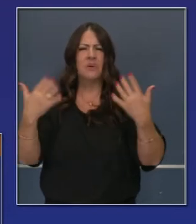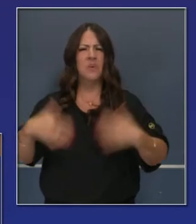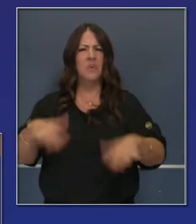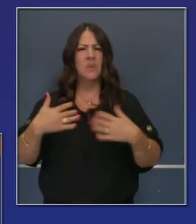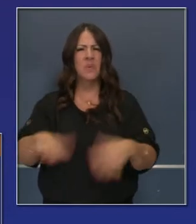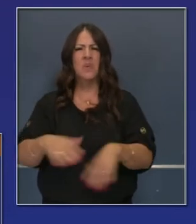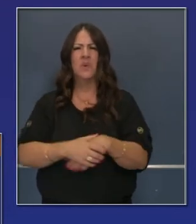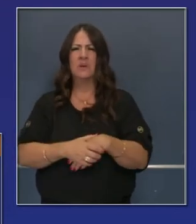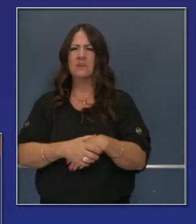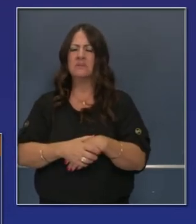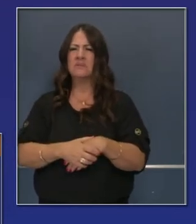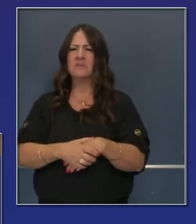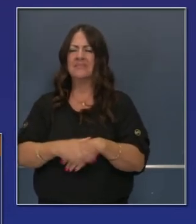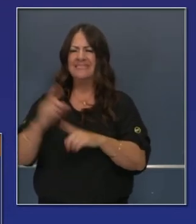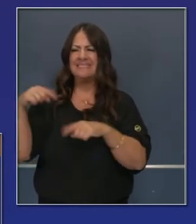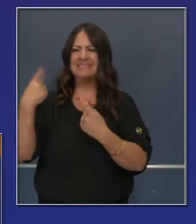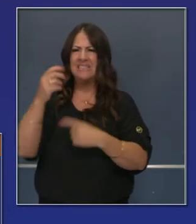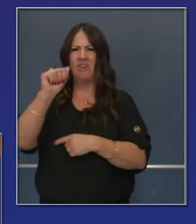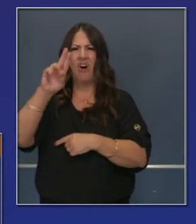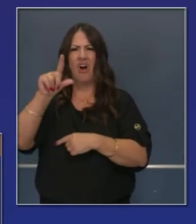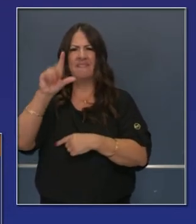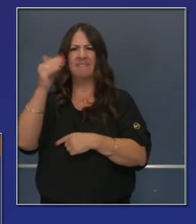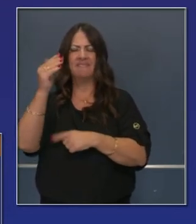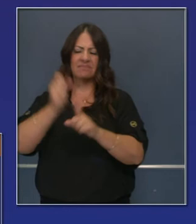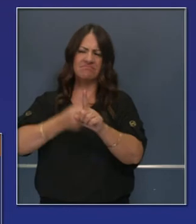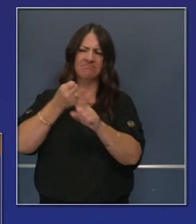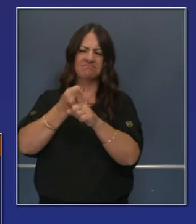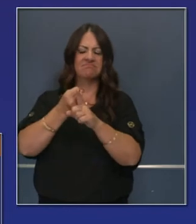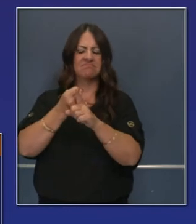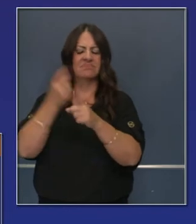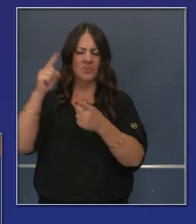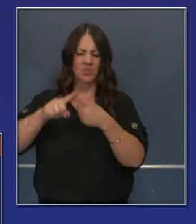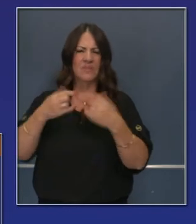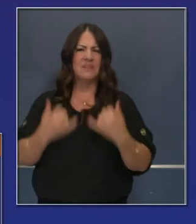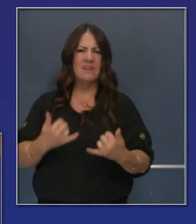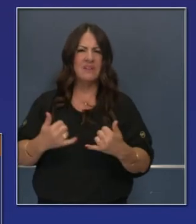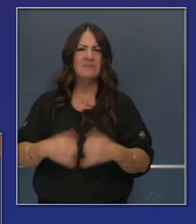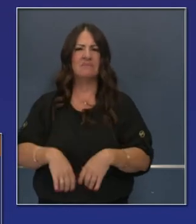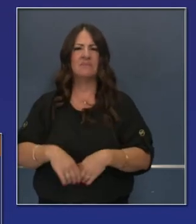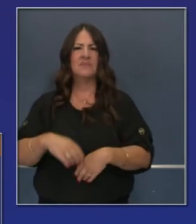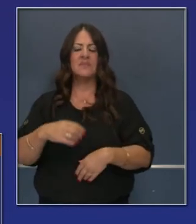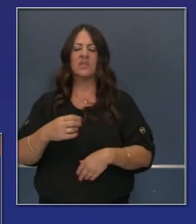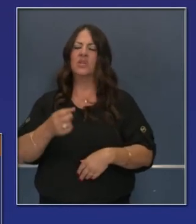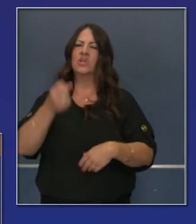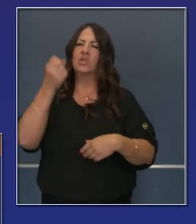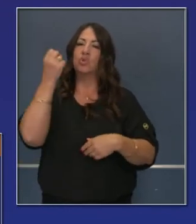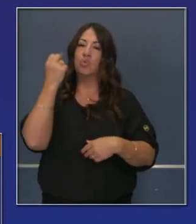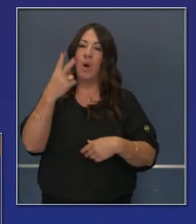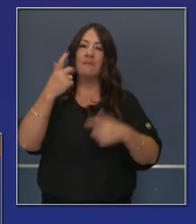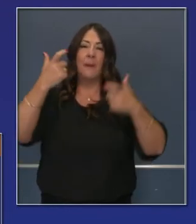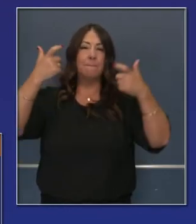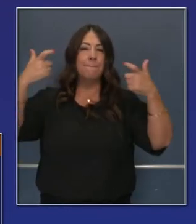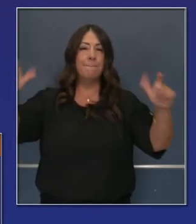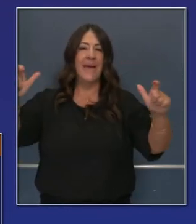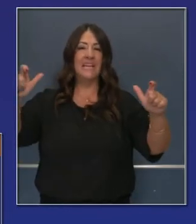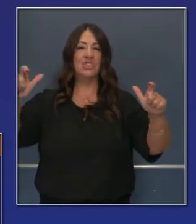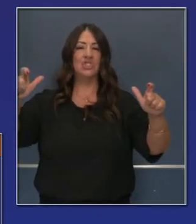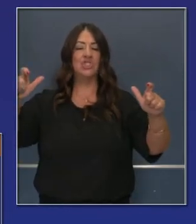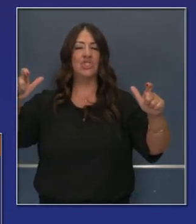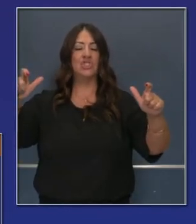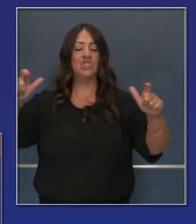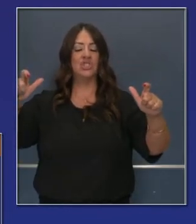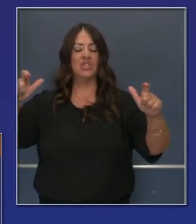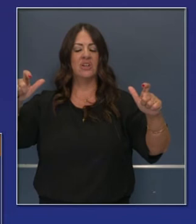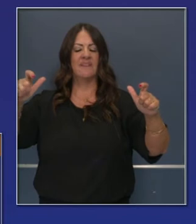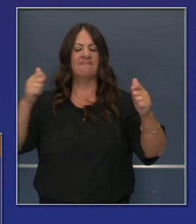la fecha de hoy en todo el estado. Creo que 3.8 millones desde agosto, 15 de agosto. 12 complejos grandes. Entonces,